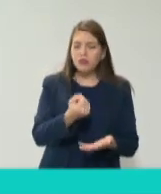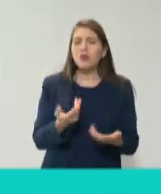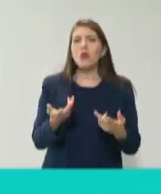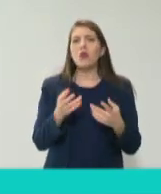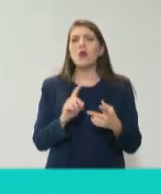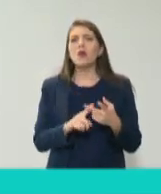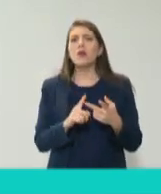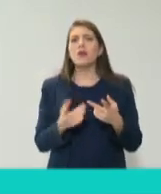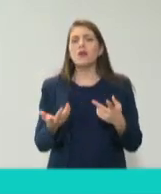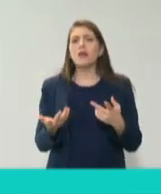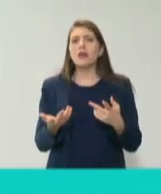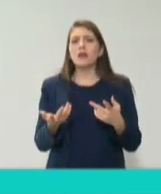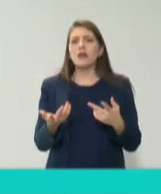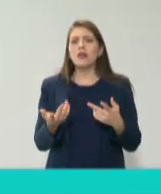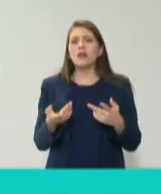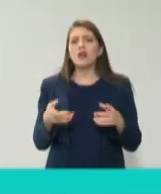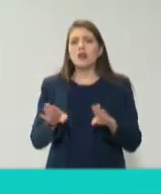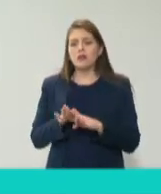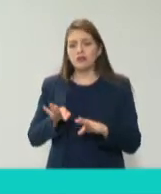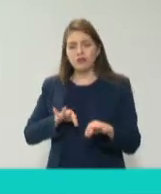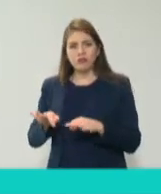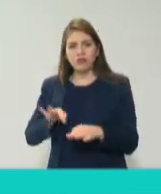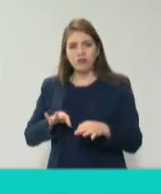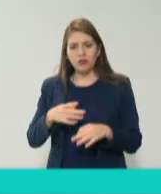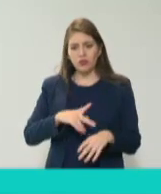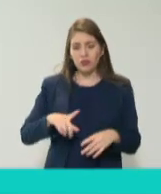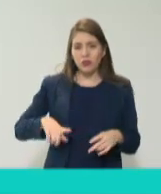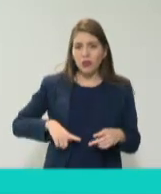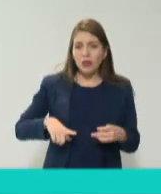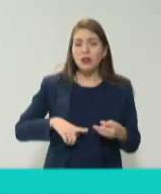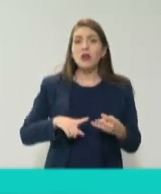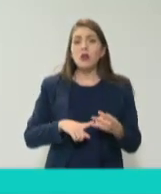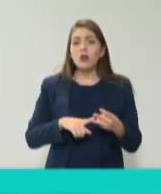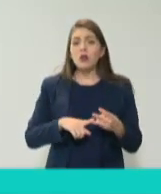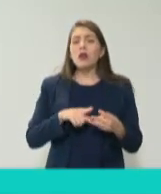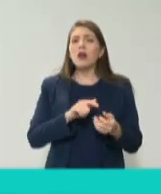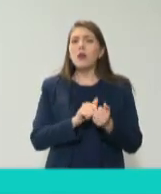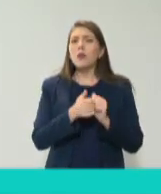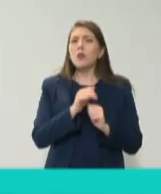ejerce la función pública mejoren